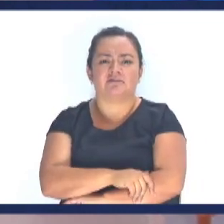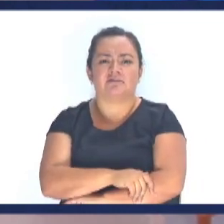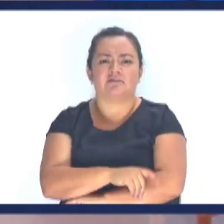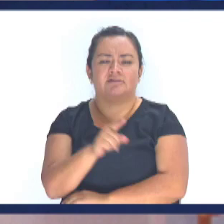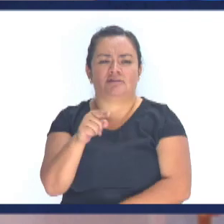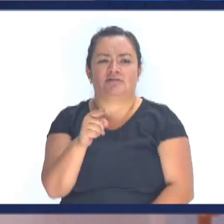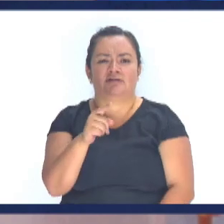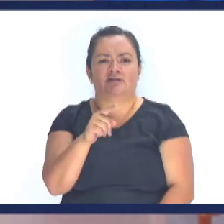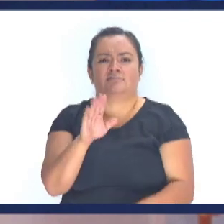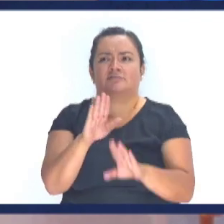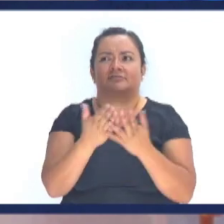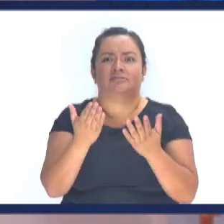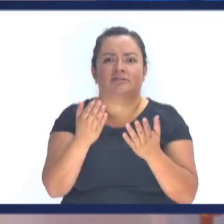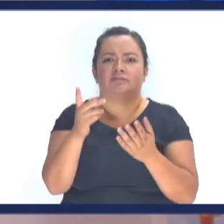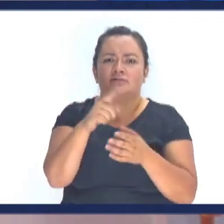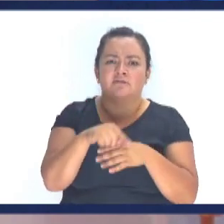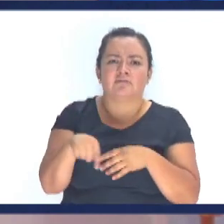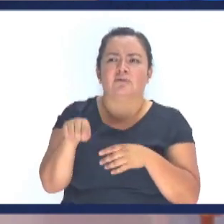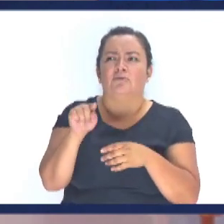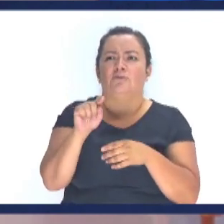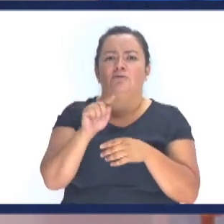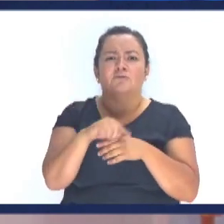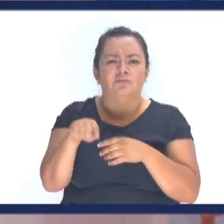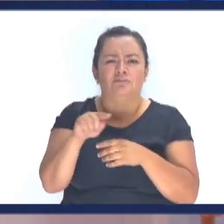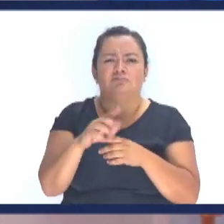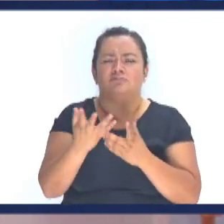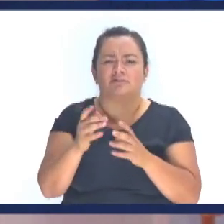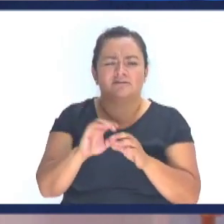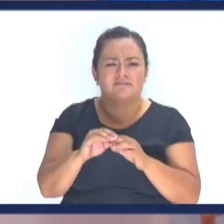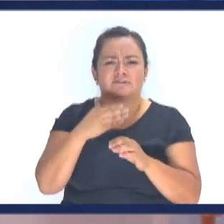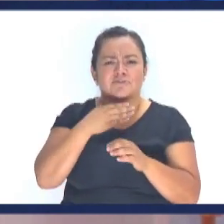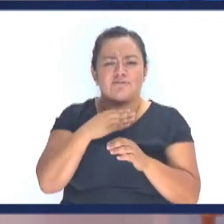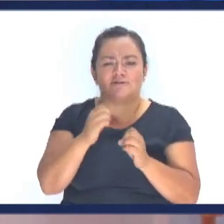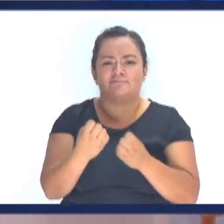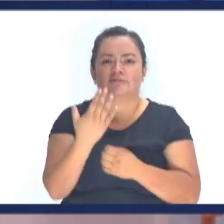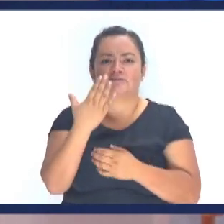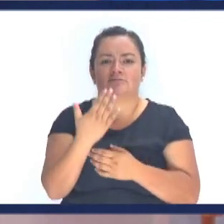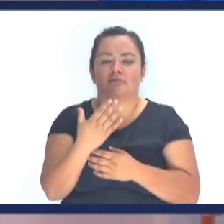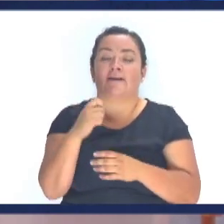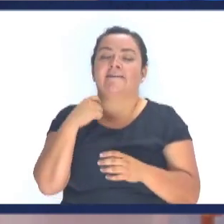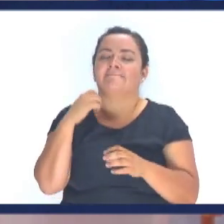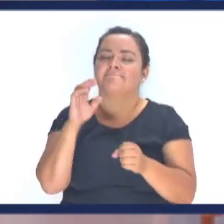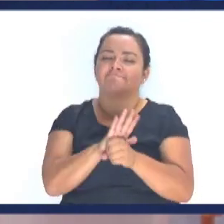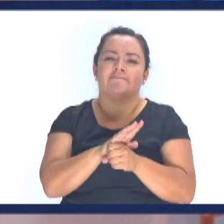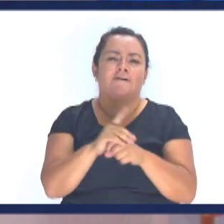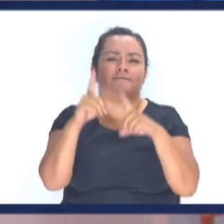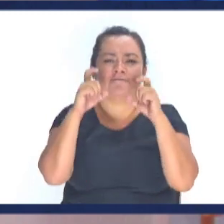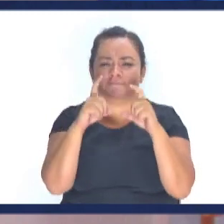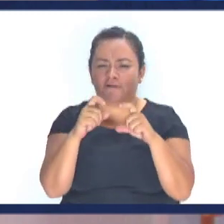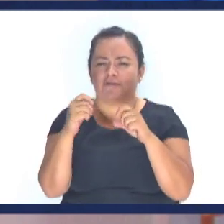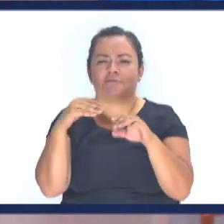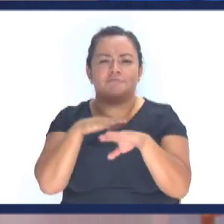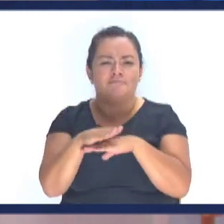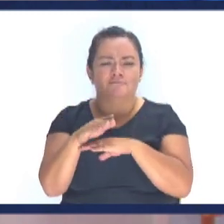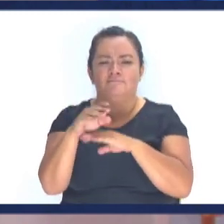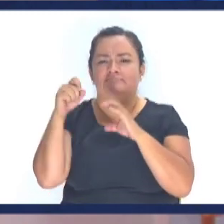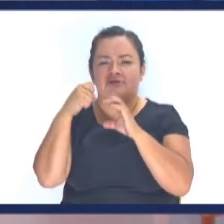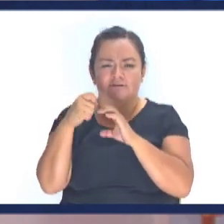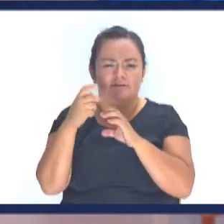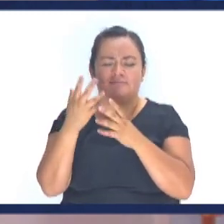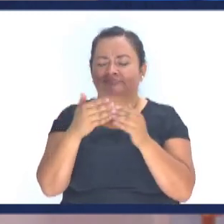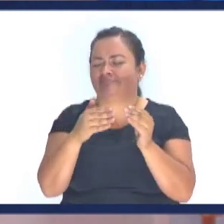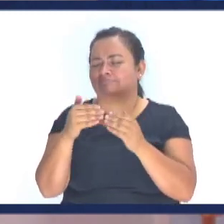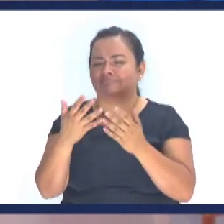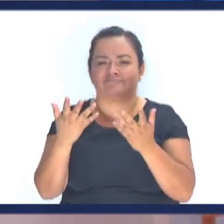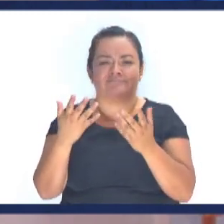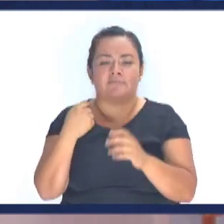O tienen una sesión Aparte Porque tienen esta computadora Topada Claro porque estaba Llena de videos Llena de fotos Trabajos que ellos Hacen de sus motos